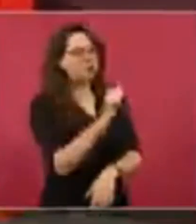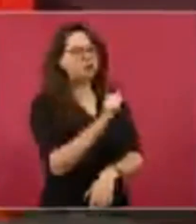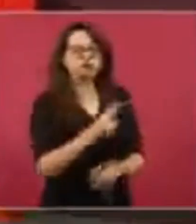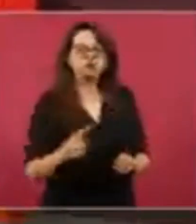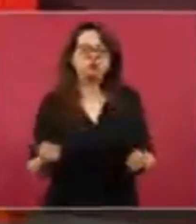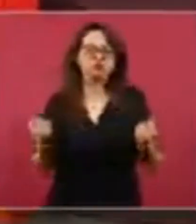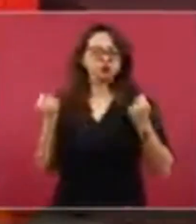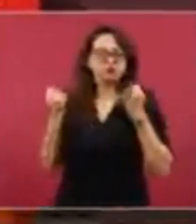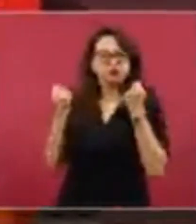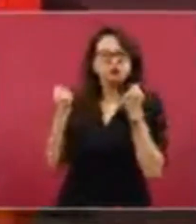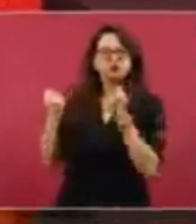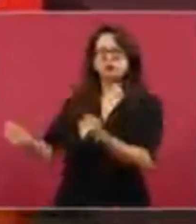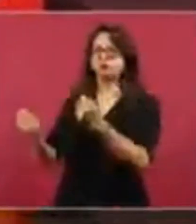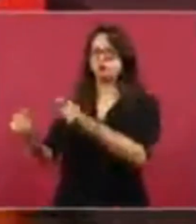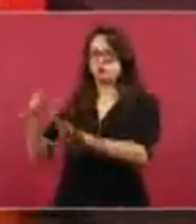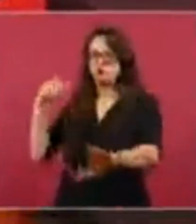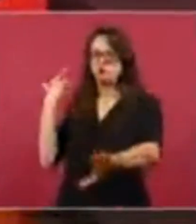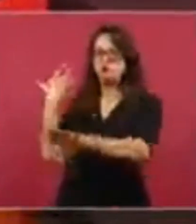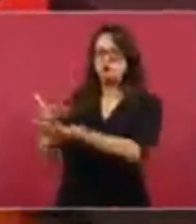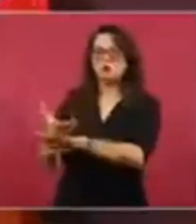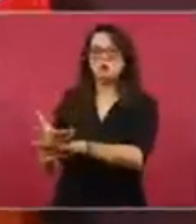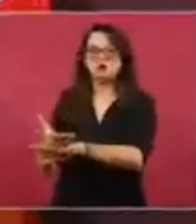indígenas.